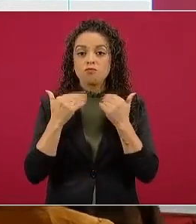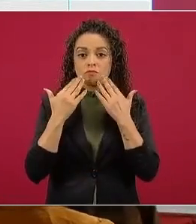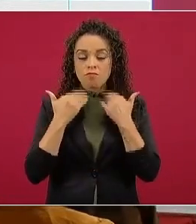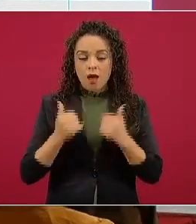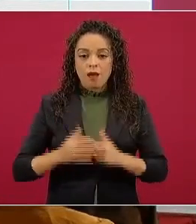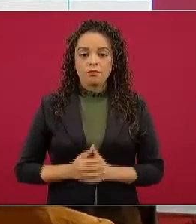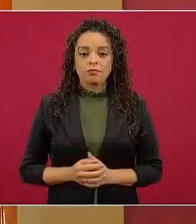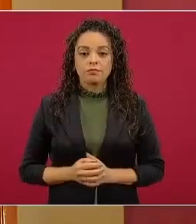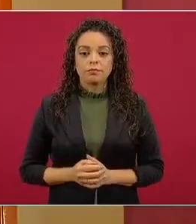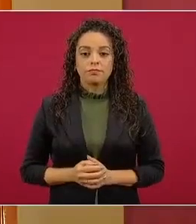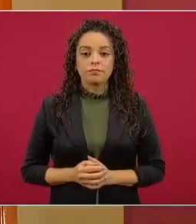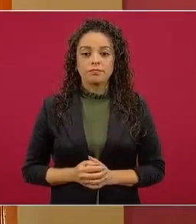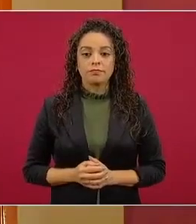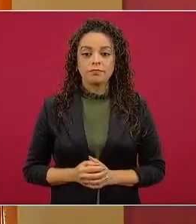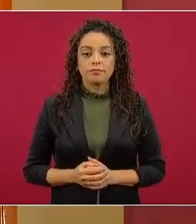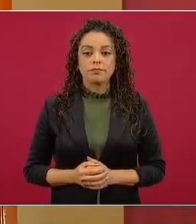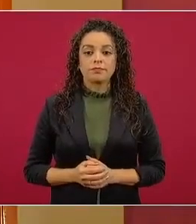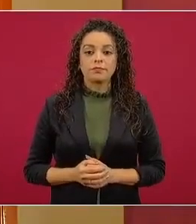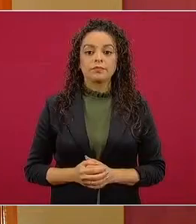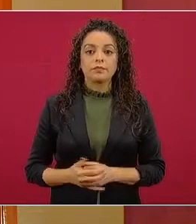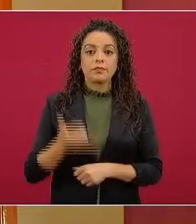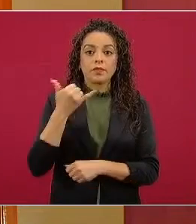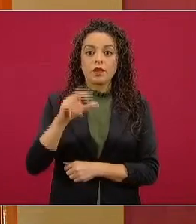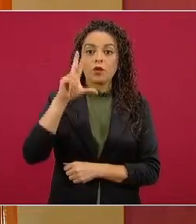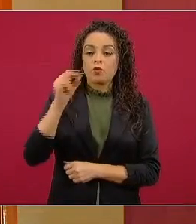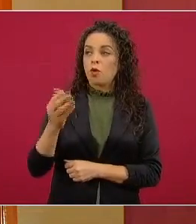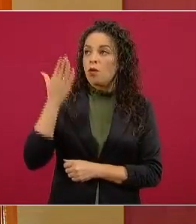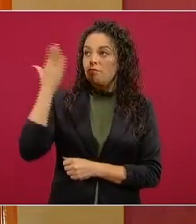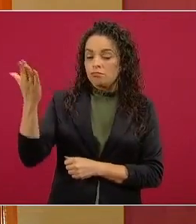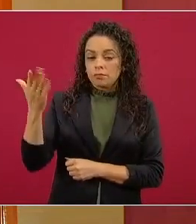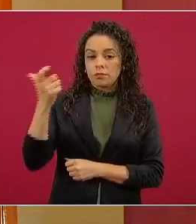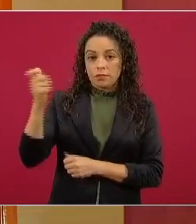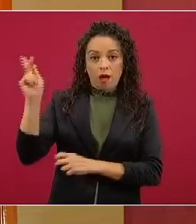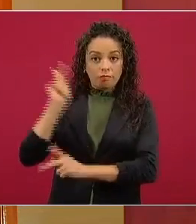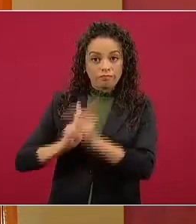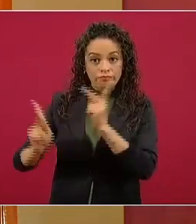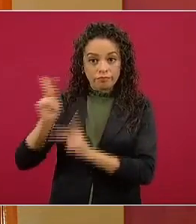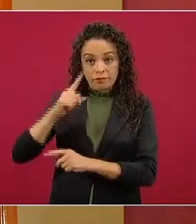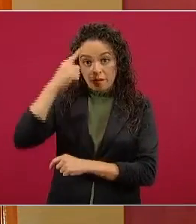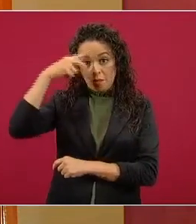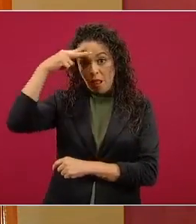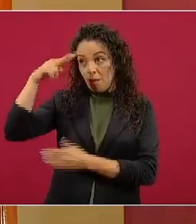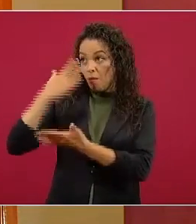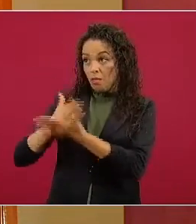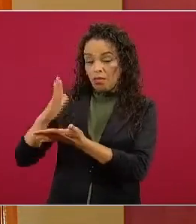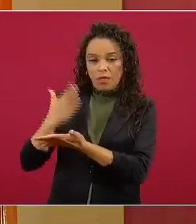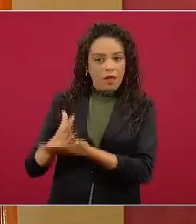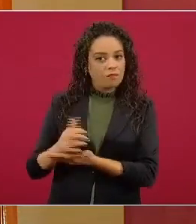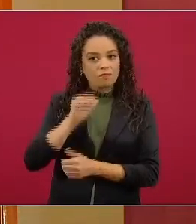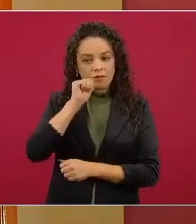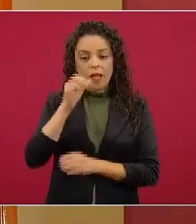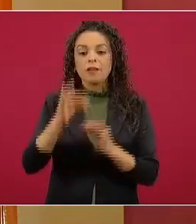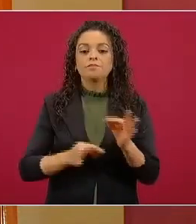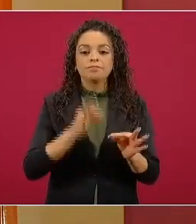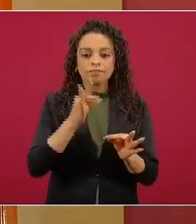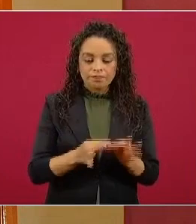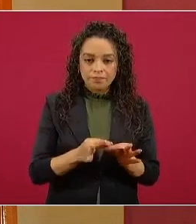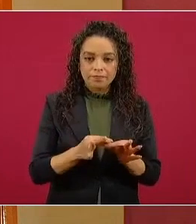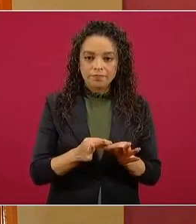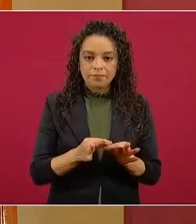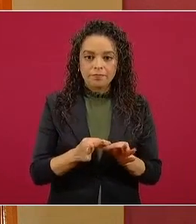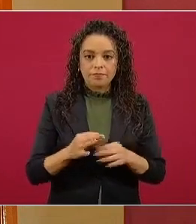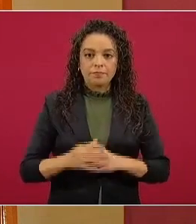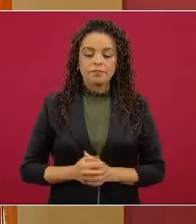Tampoco aumentará la deuda pública. Cumplido. No gastaremos más de lo que ingrese a la hacienda pública.